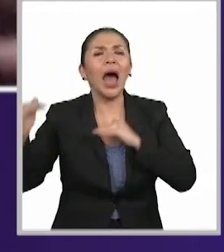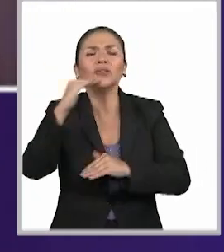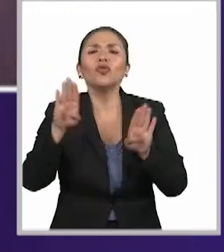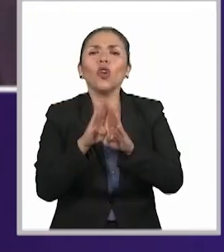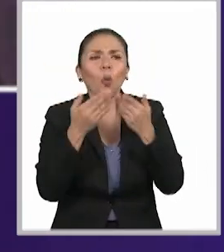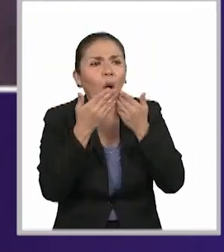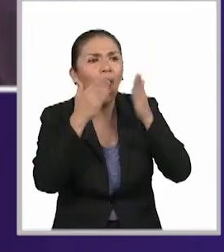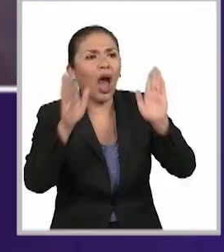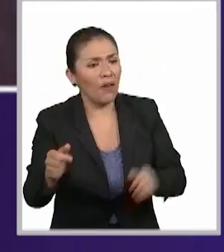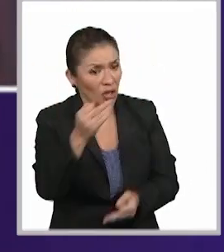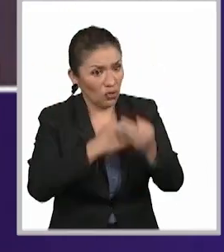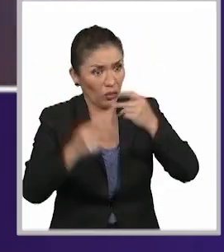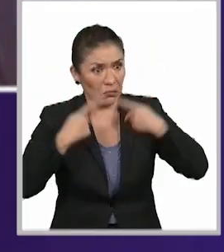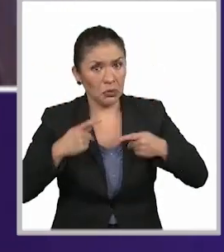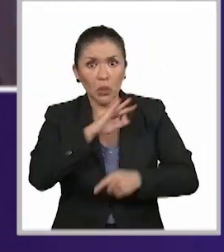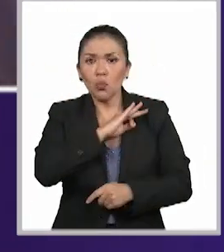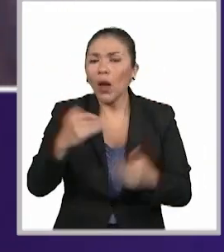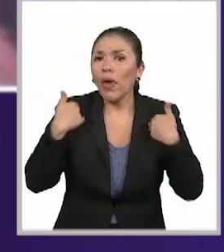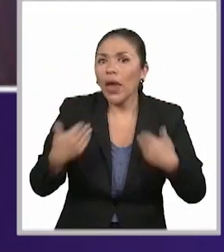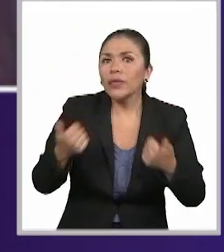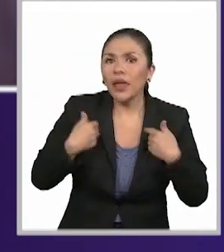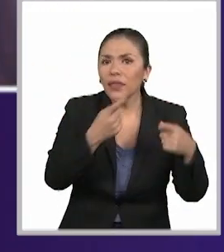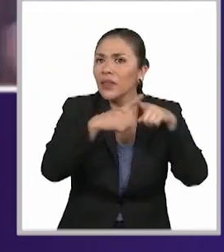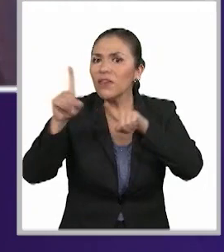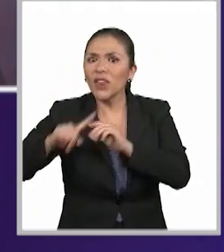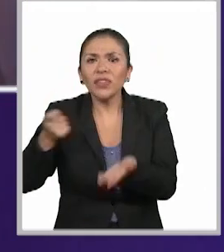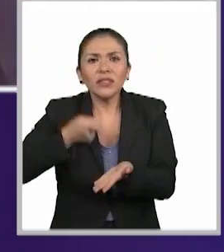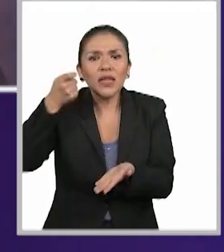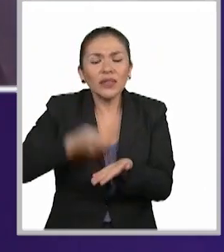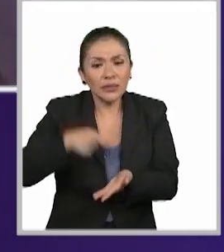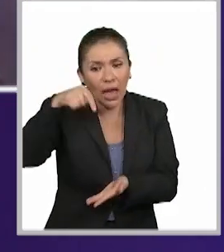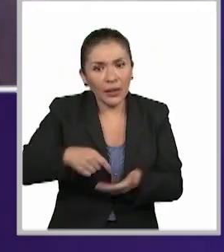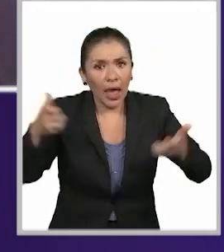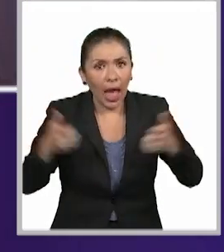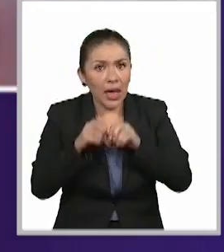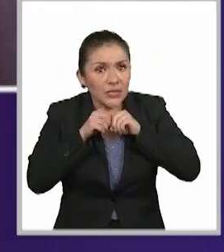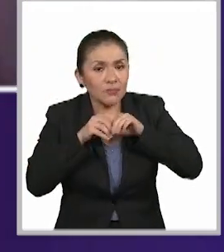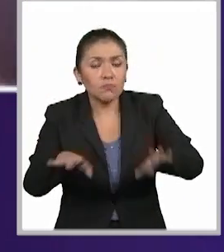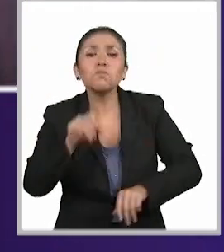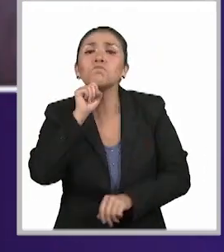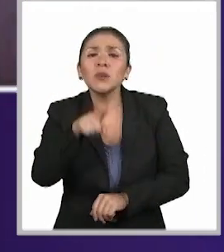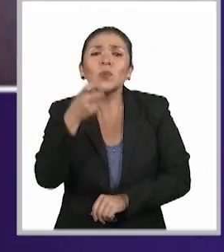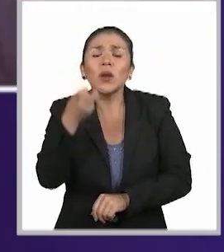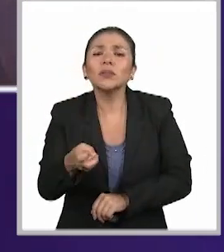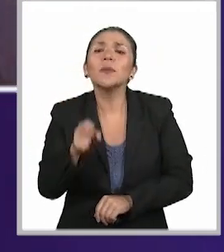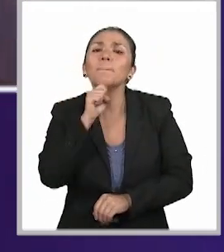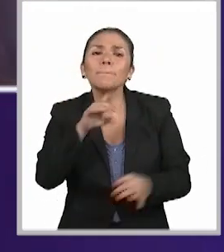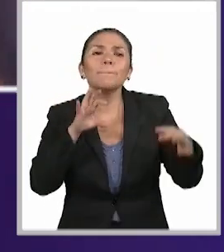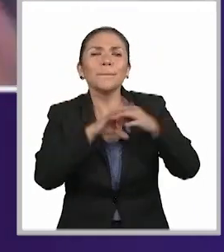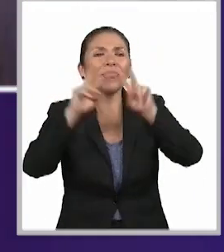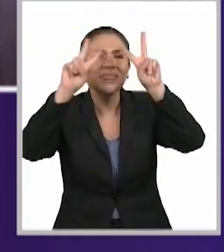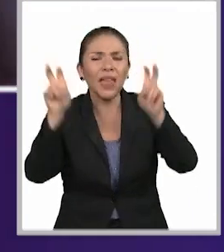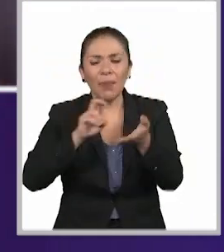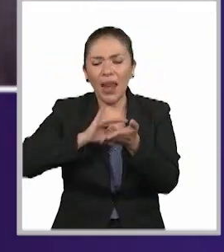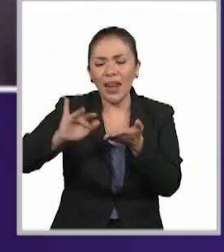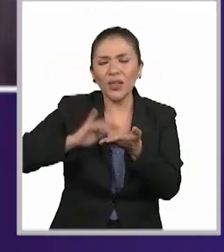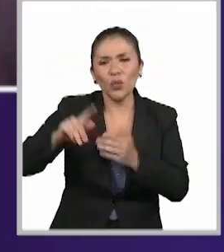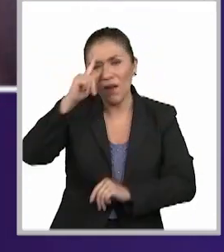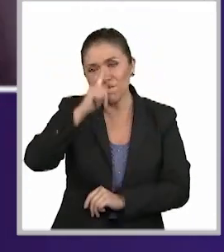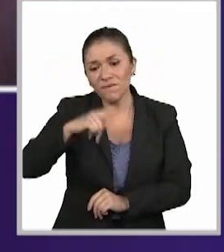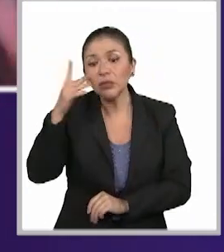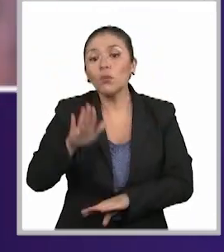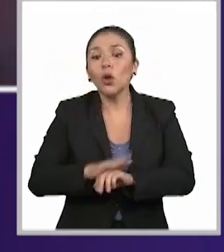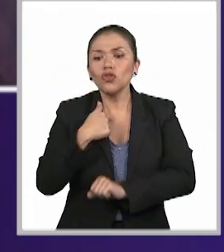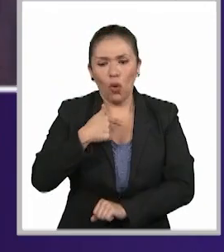pues abrir esta puerta que todo mundo pueda conocer y entender las sentencias que estamos emitiendo. Y creo que esto va muy de la mano con el tema de lectura